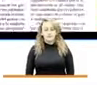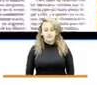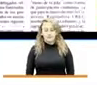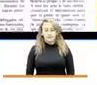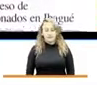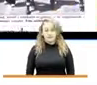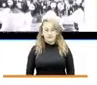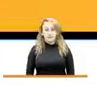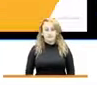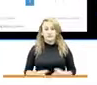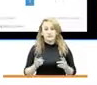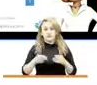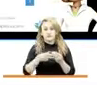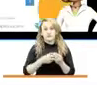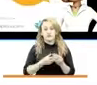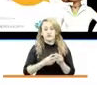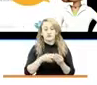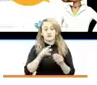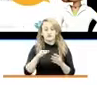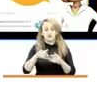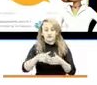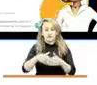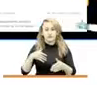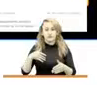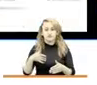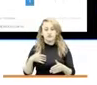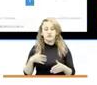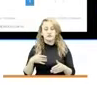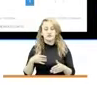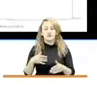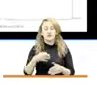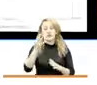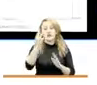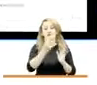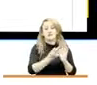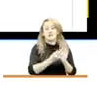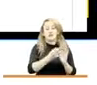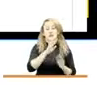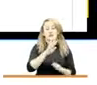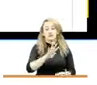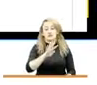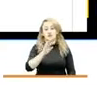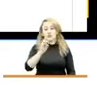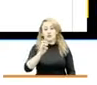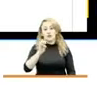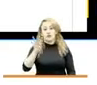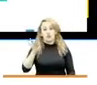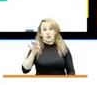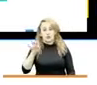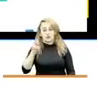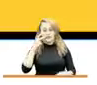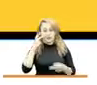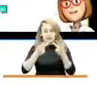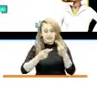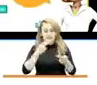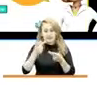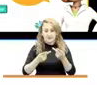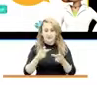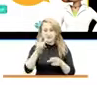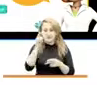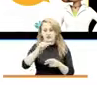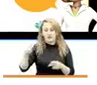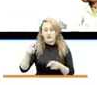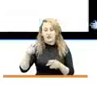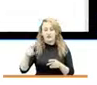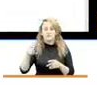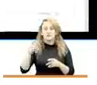caja de herramientas de los archivos que tuvo 3.489 visitas de personas de